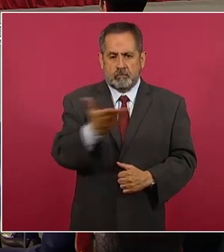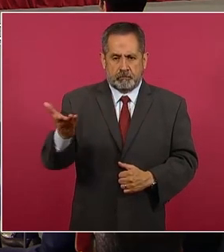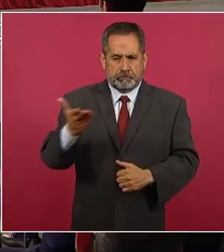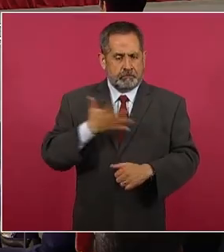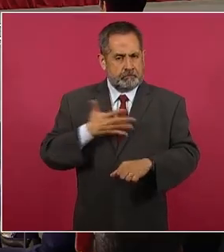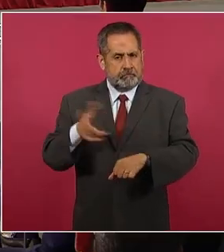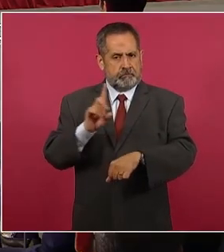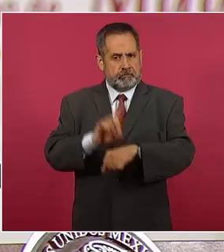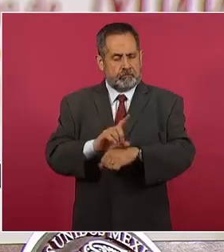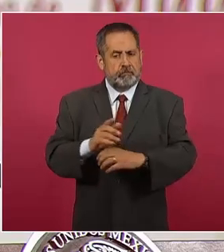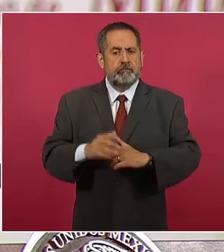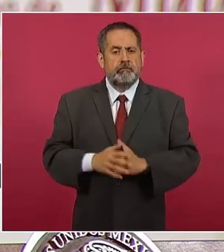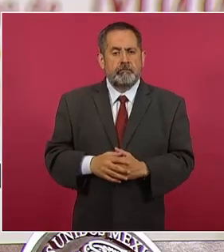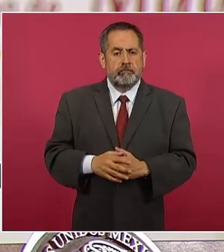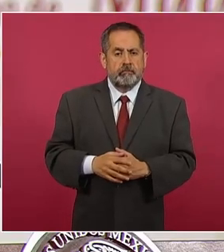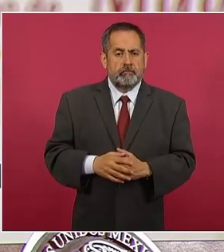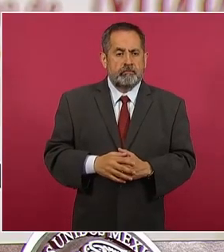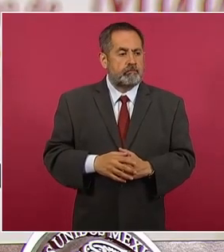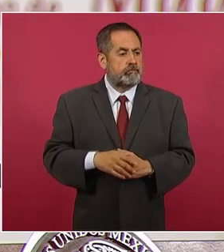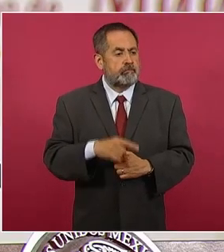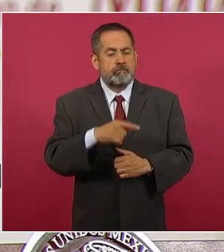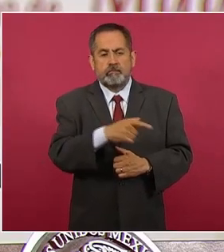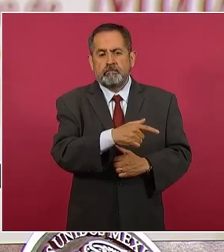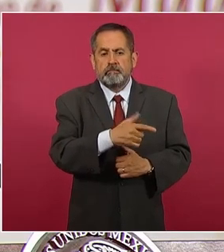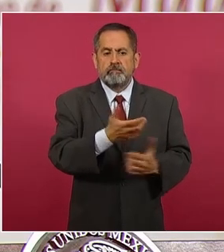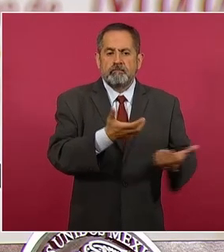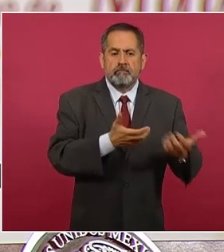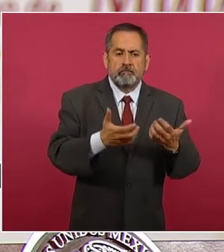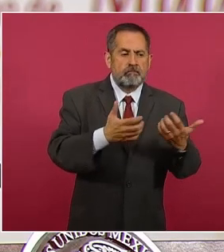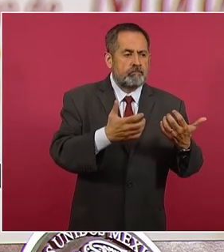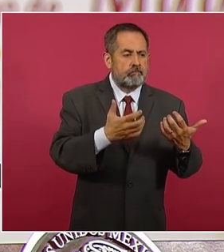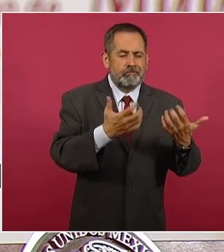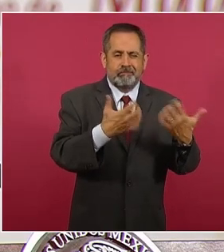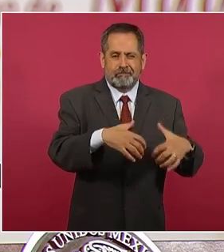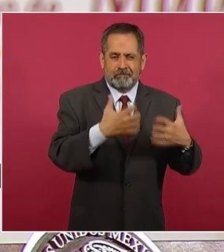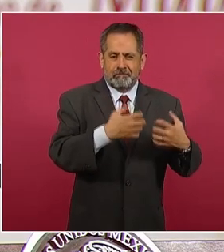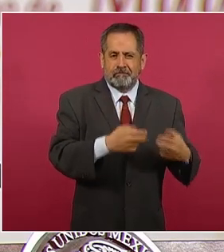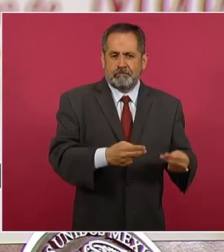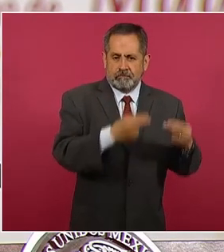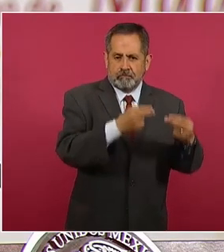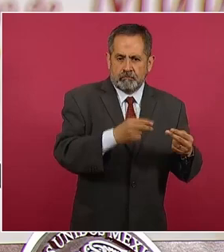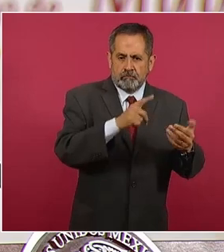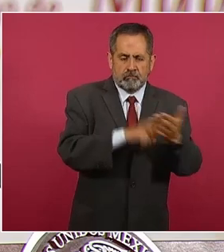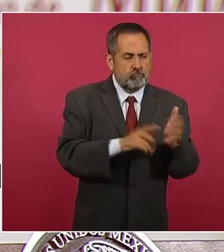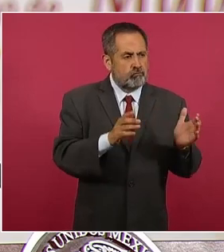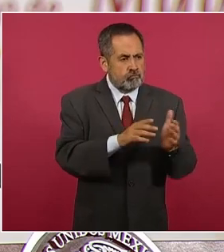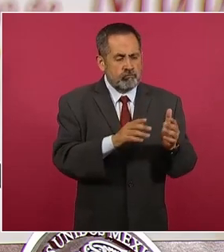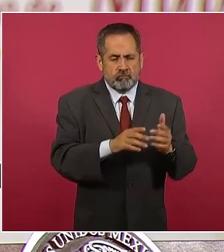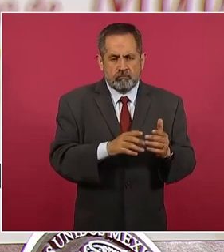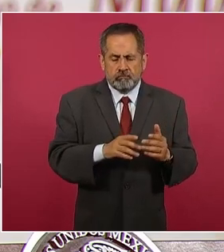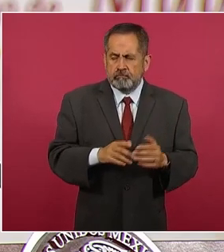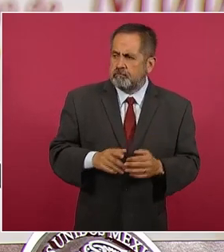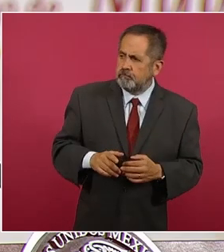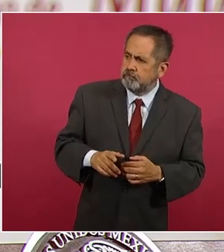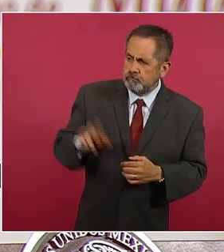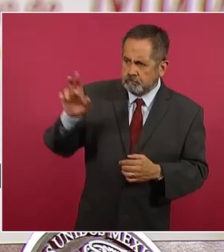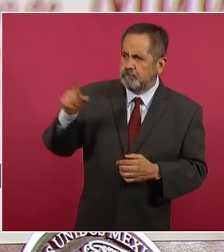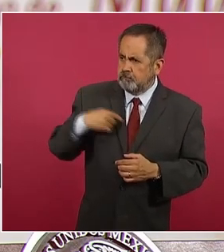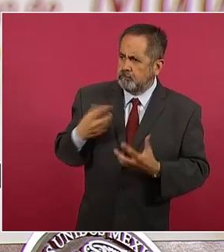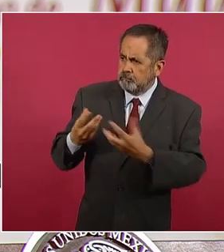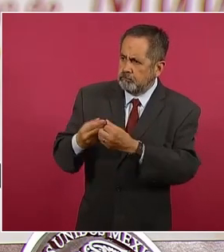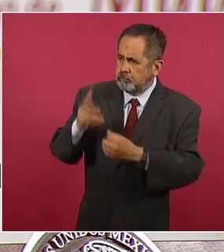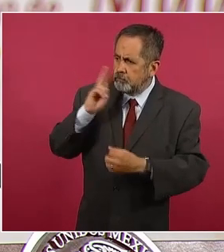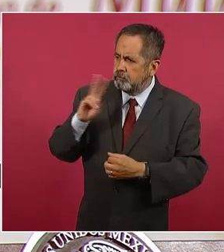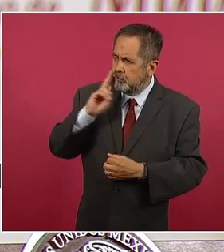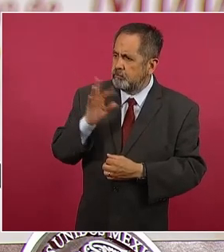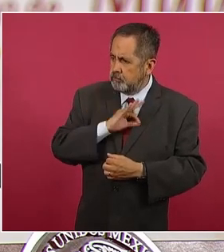día. Las cadenas comerciales minoristas del país hemos participado en el diálogo que ha fomentado el gobierno federal para